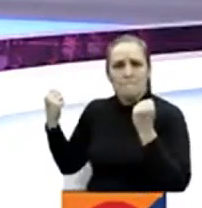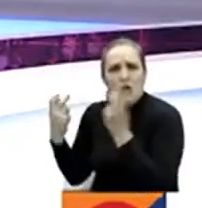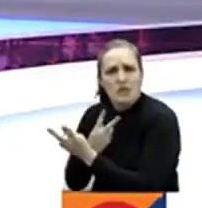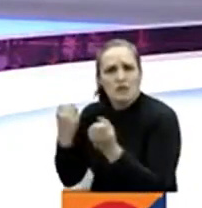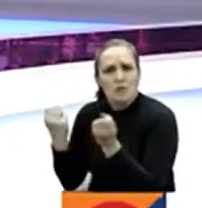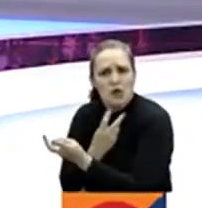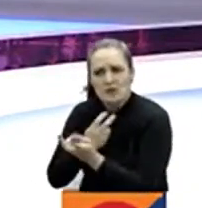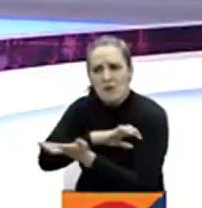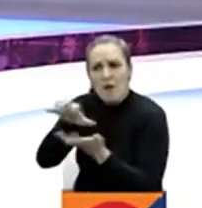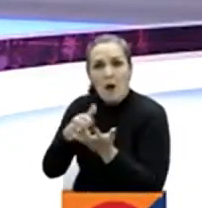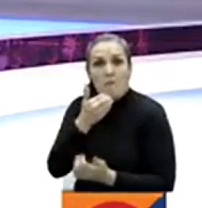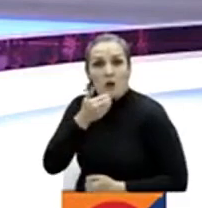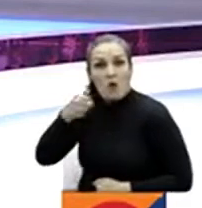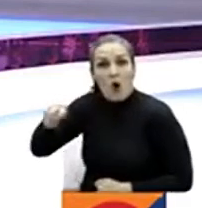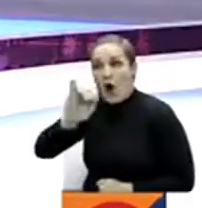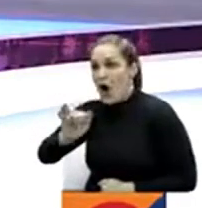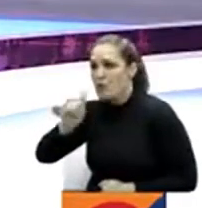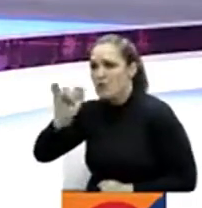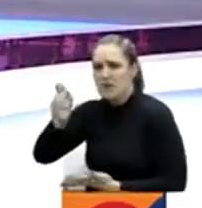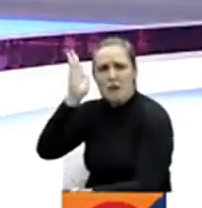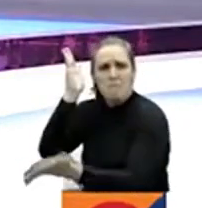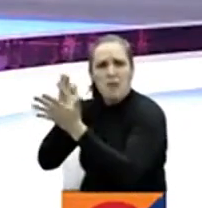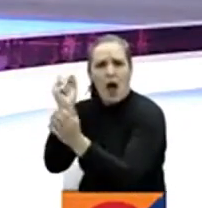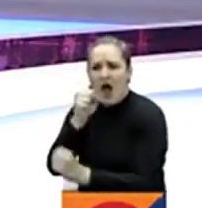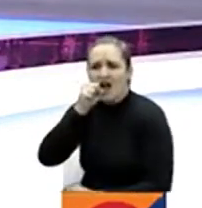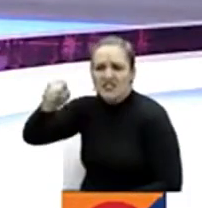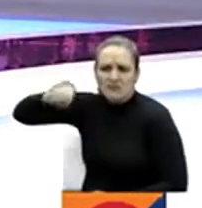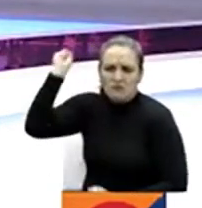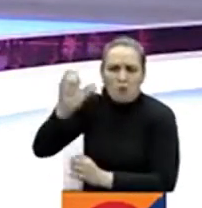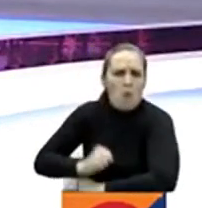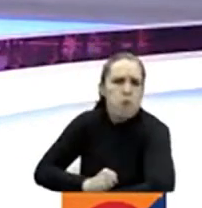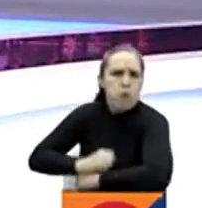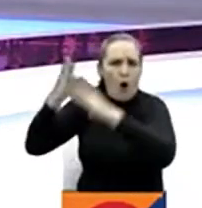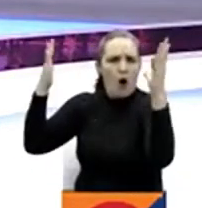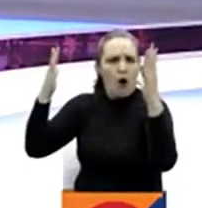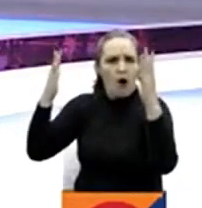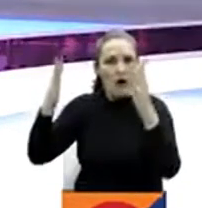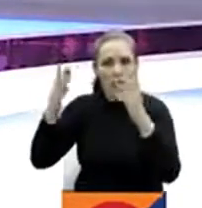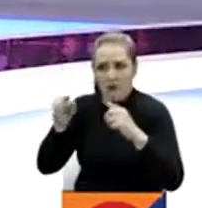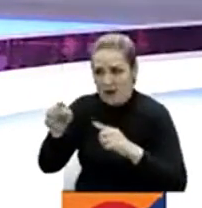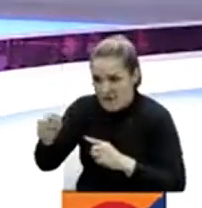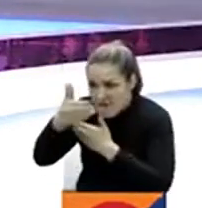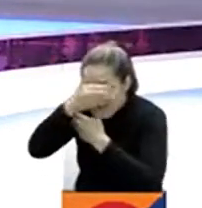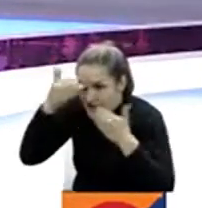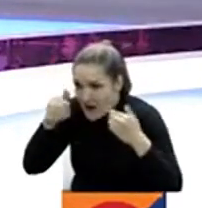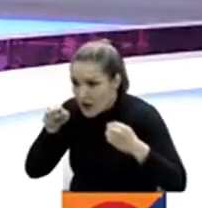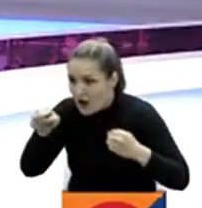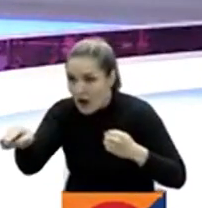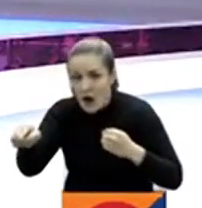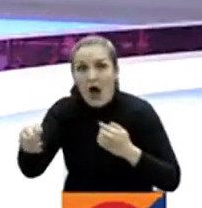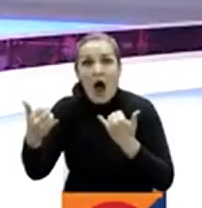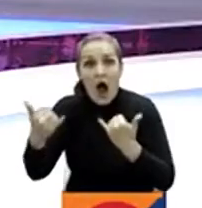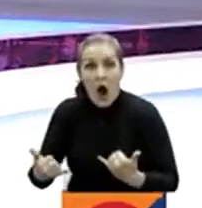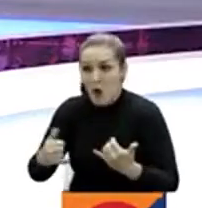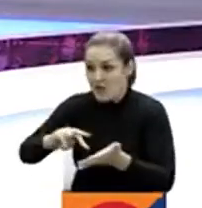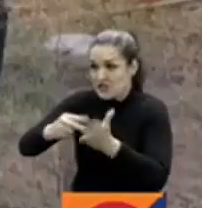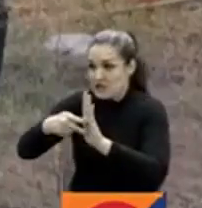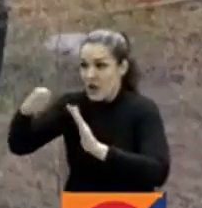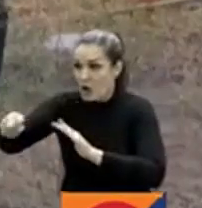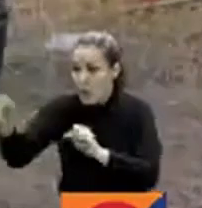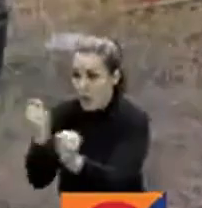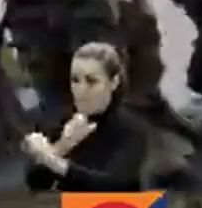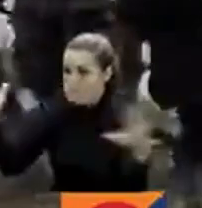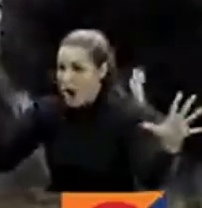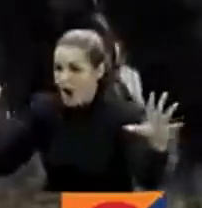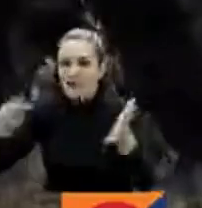granada en Jamundí. Advirtió a las disidencias de las FARC que el gobierno no podría continuar con el cese. La